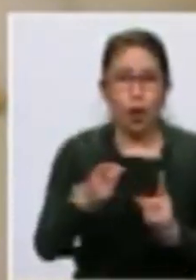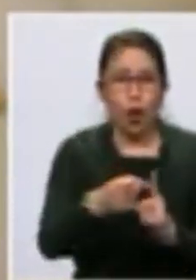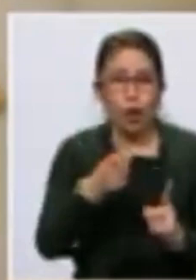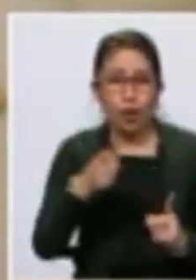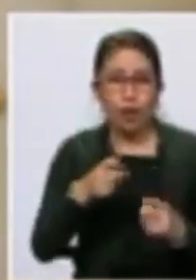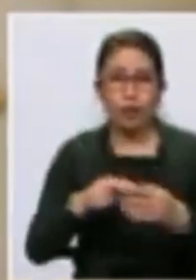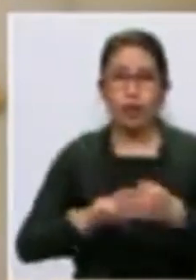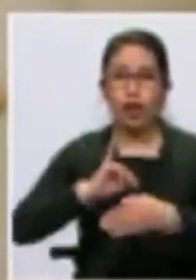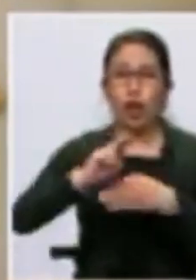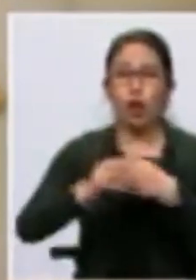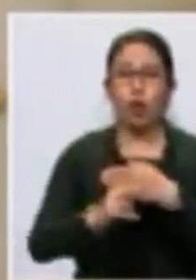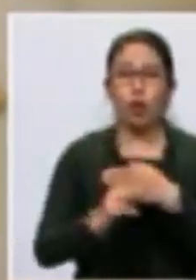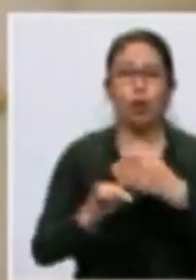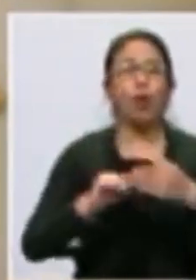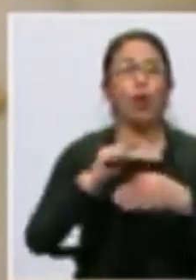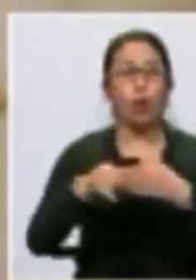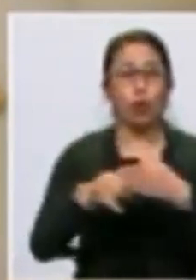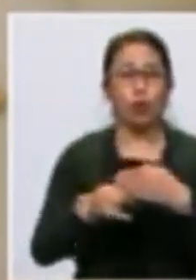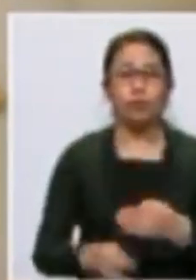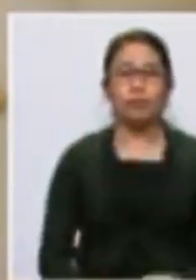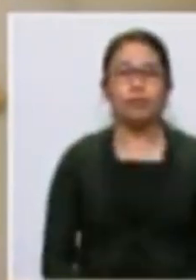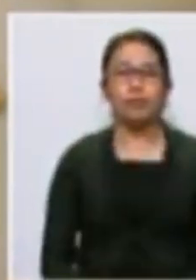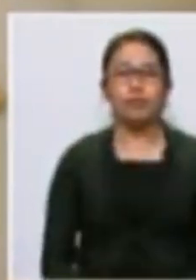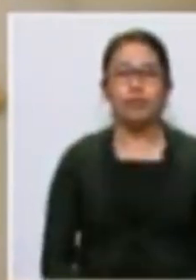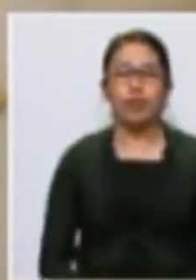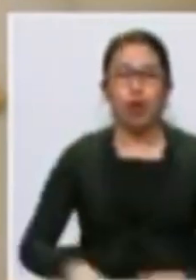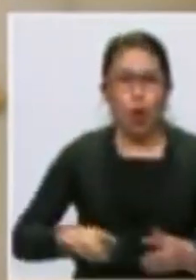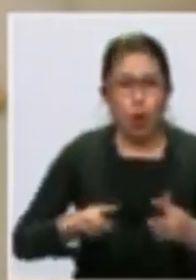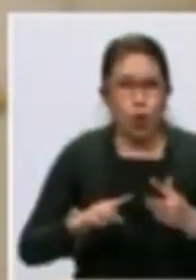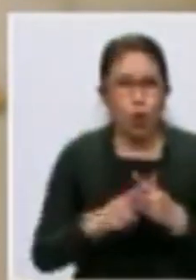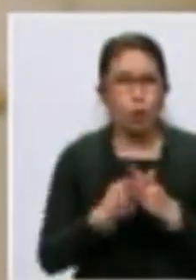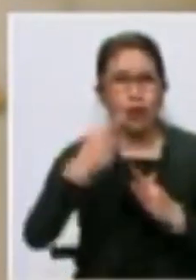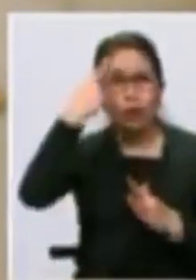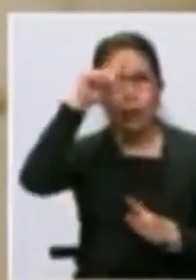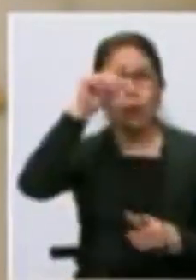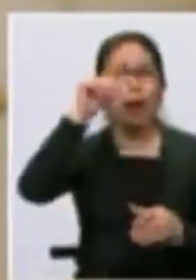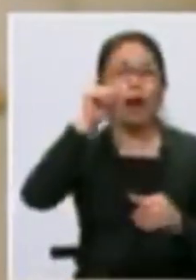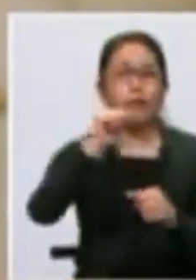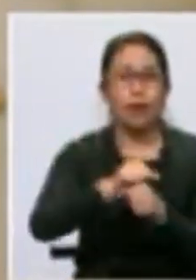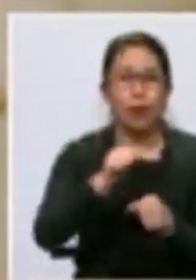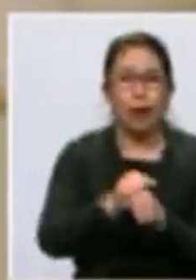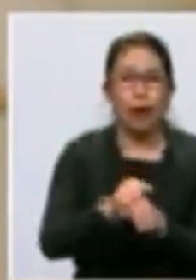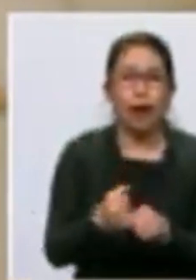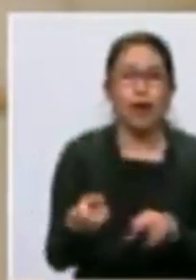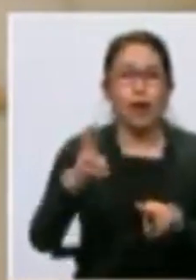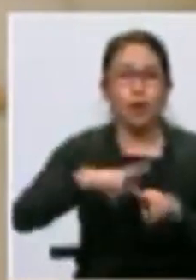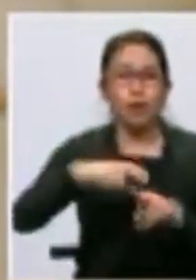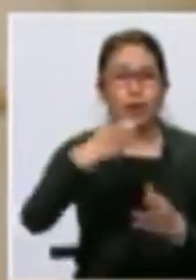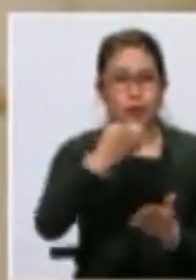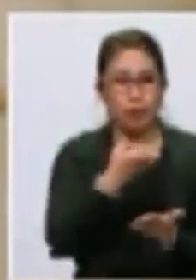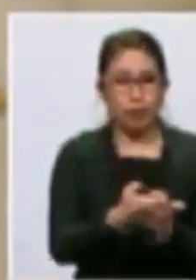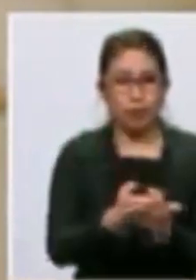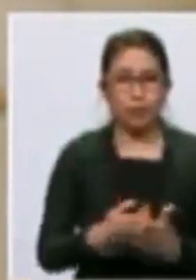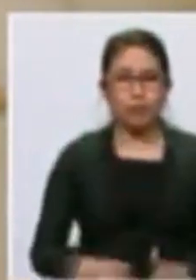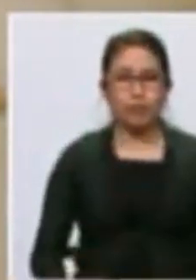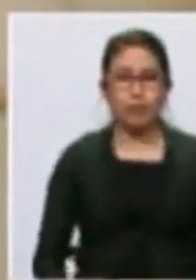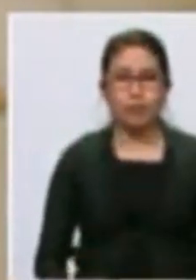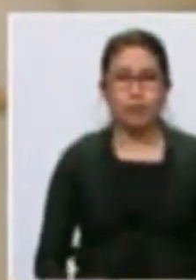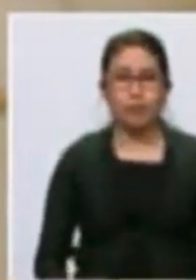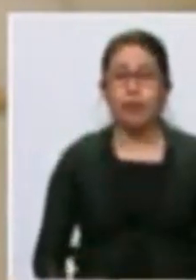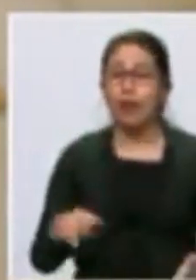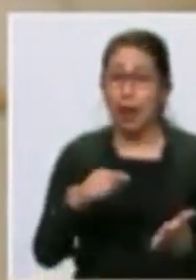junio. Un plan que sirva de inicio a la recuperación económica que impulsaremos tras la crisis del virus.